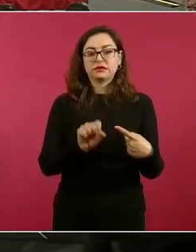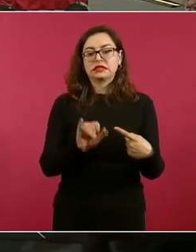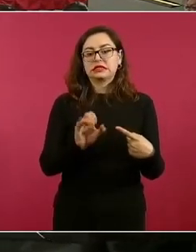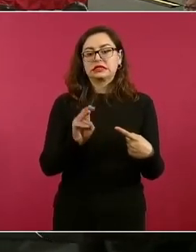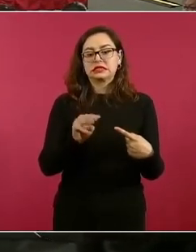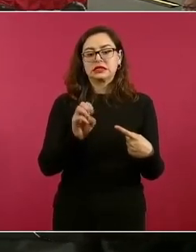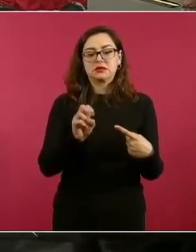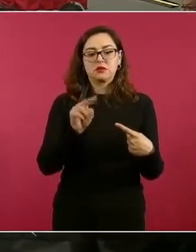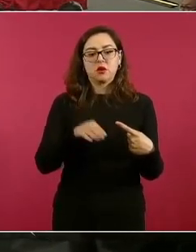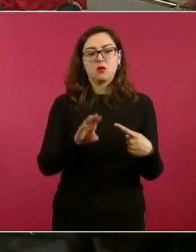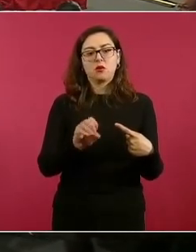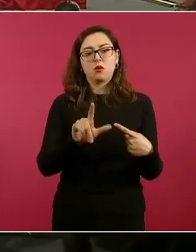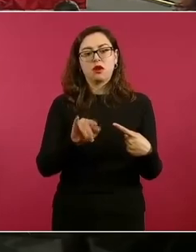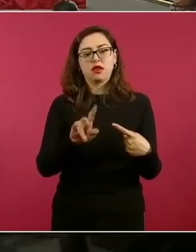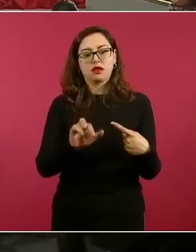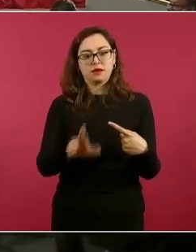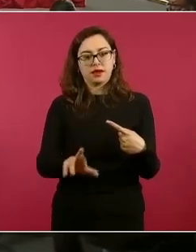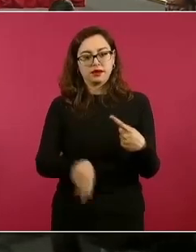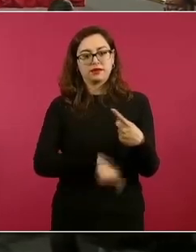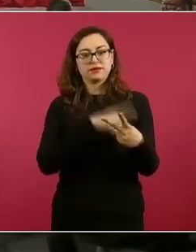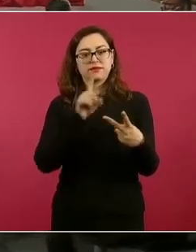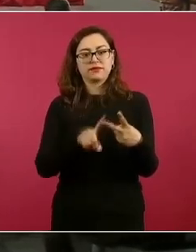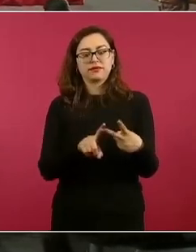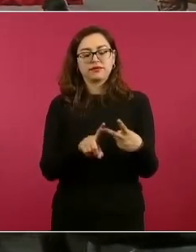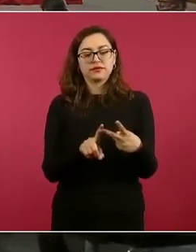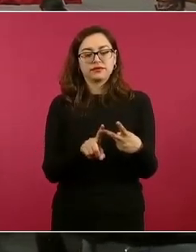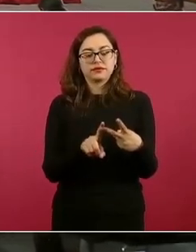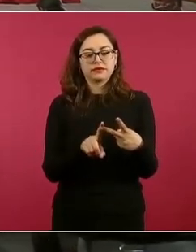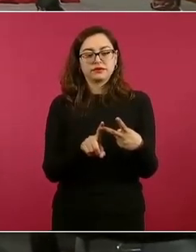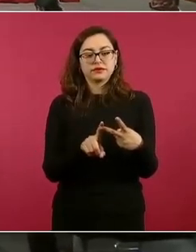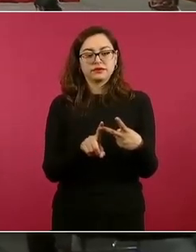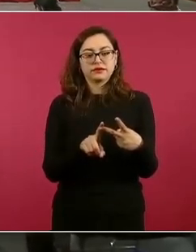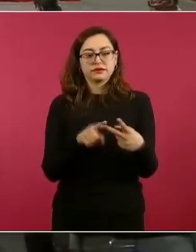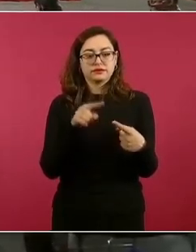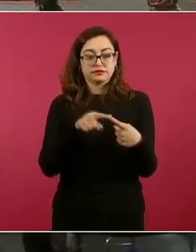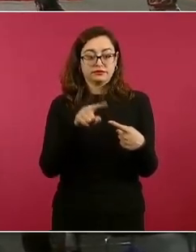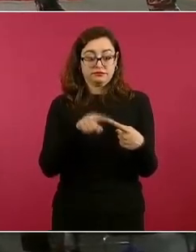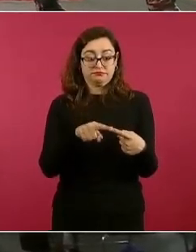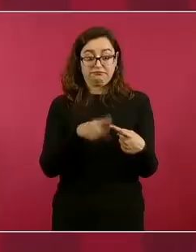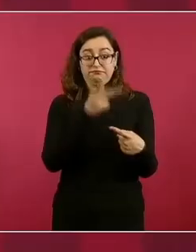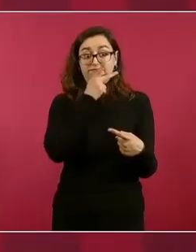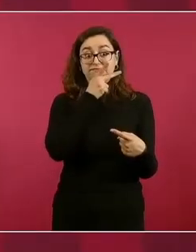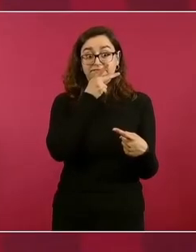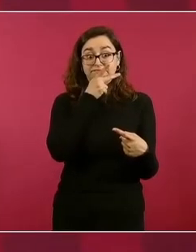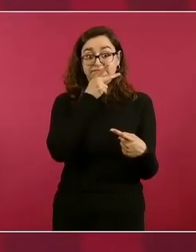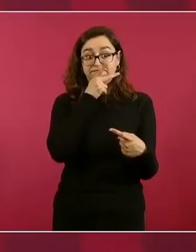que era hijo de Hacendado,